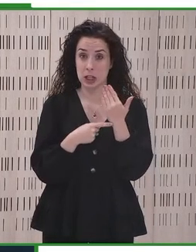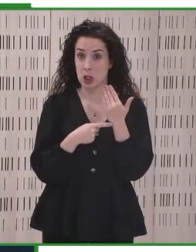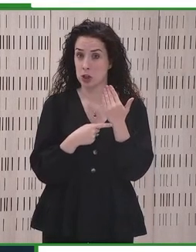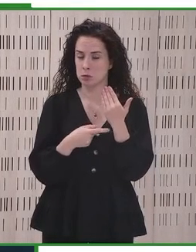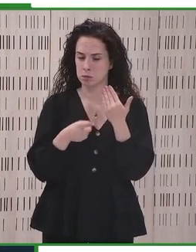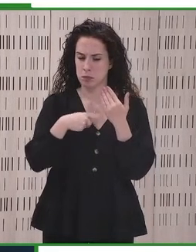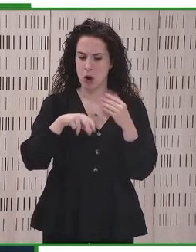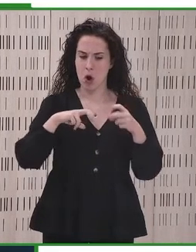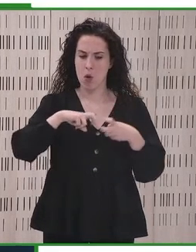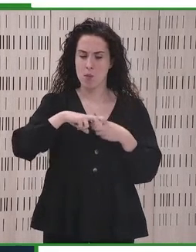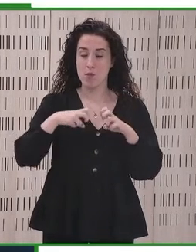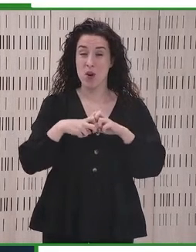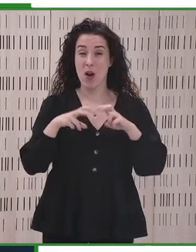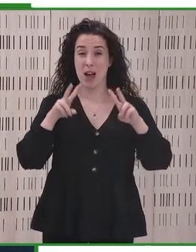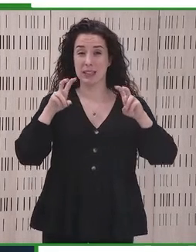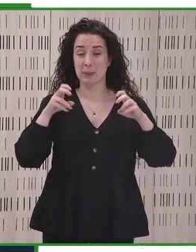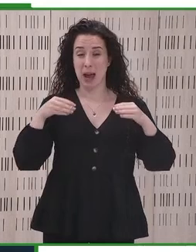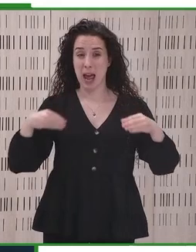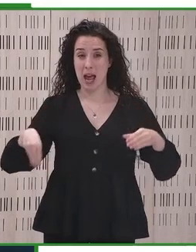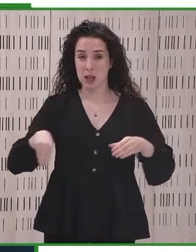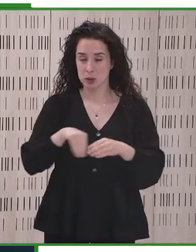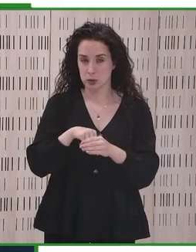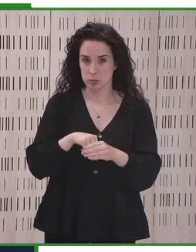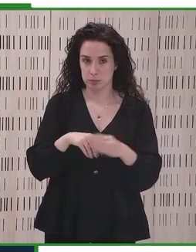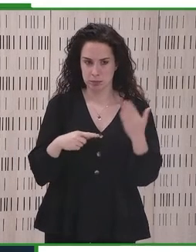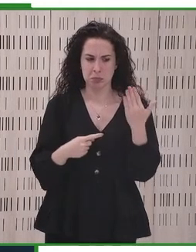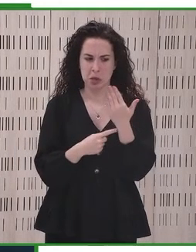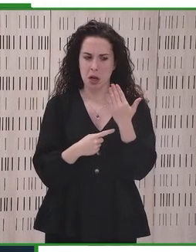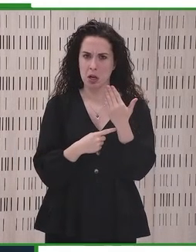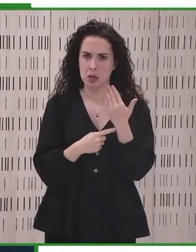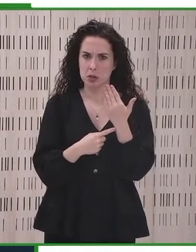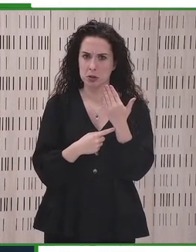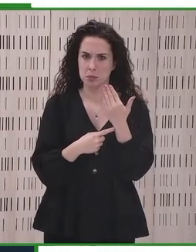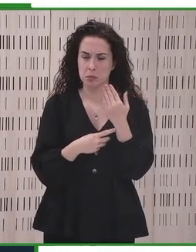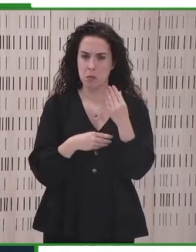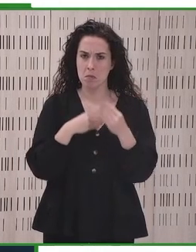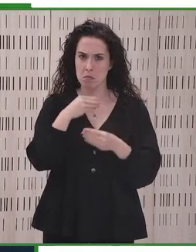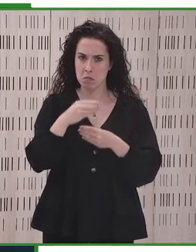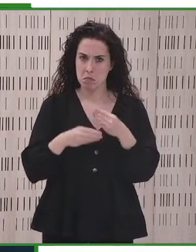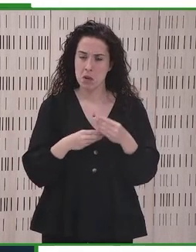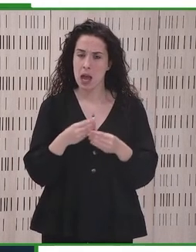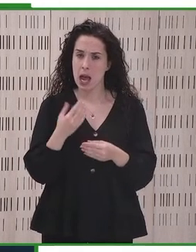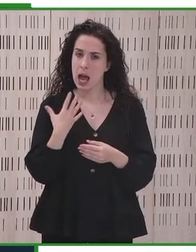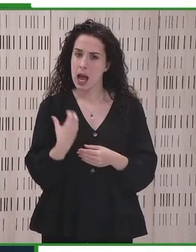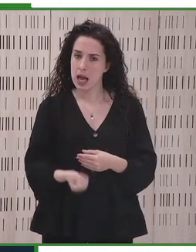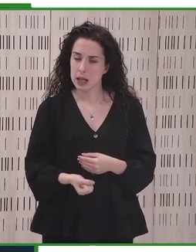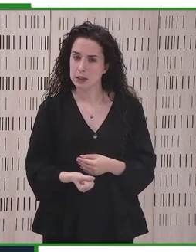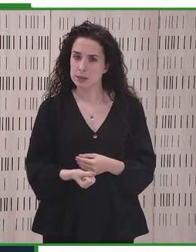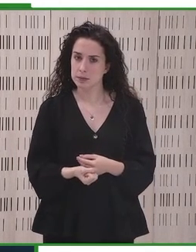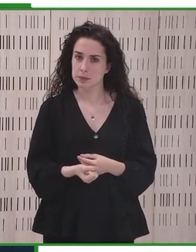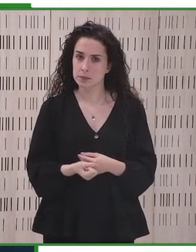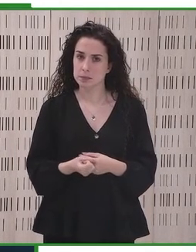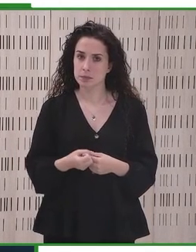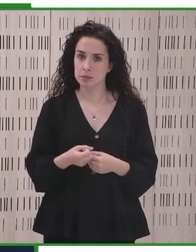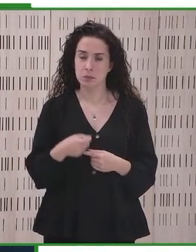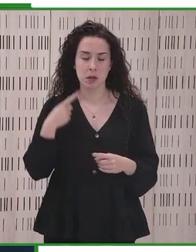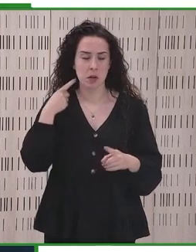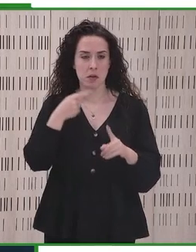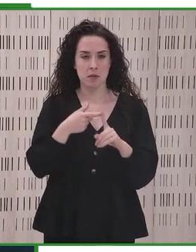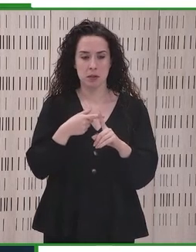Además, la tecnología puede ser utilizada